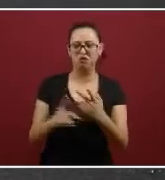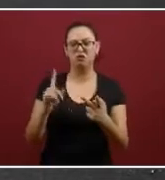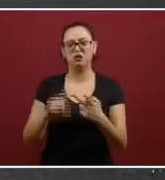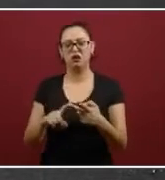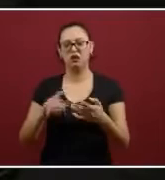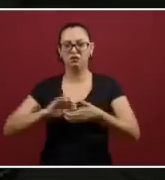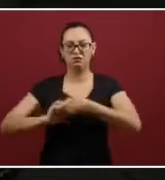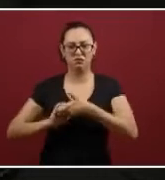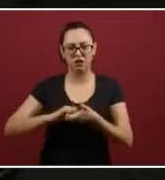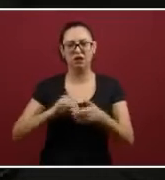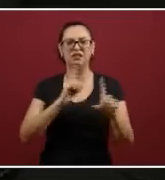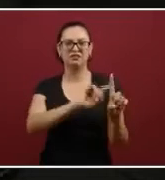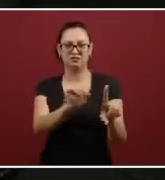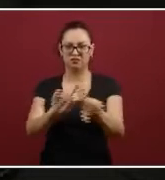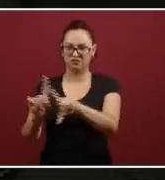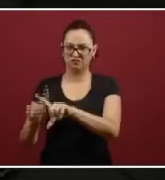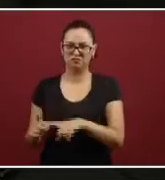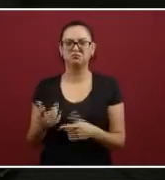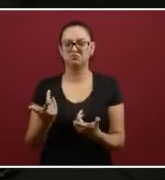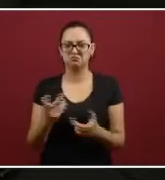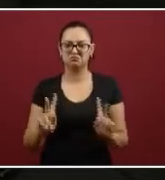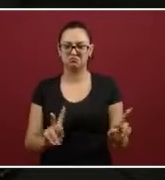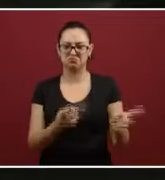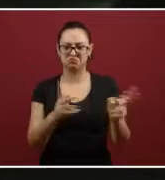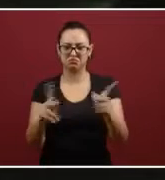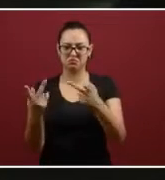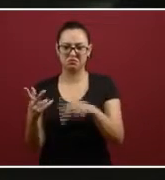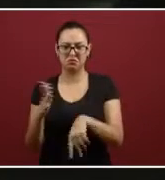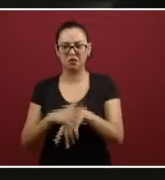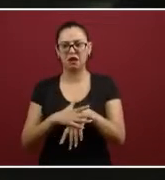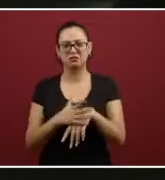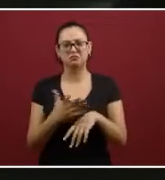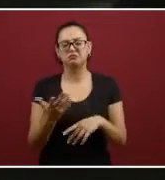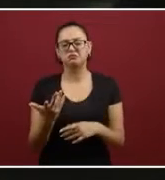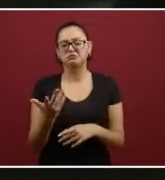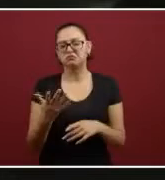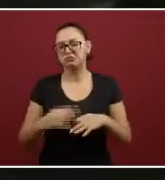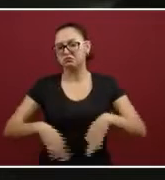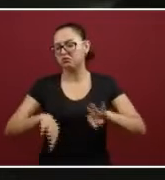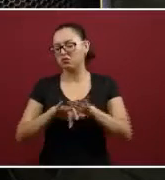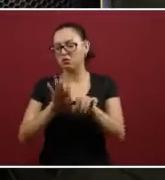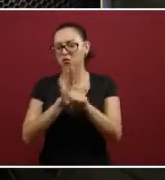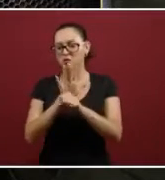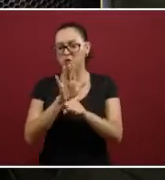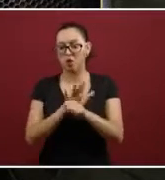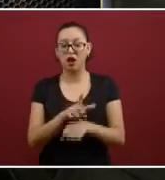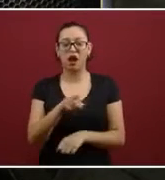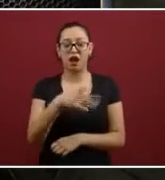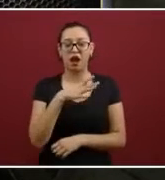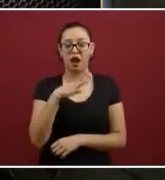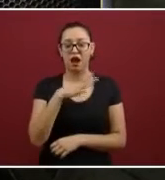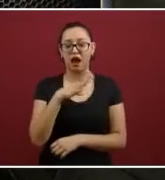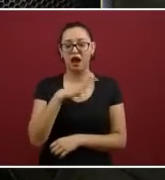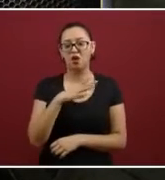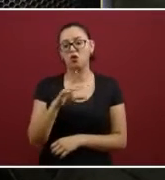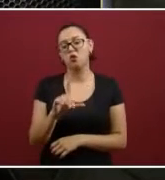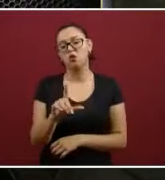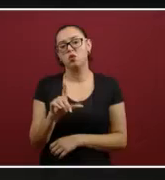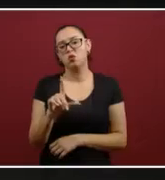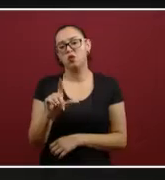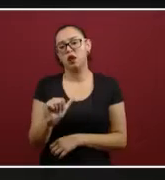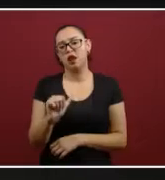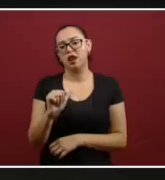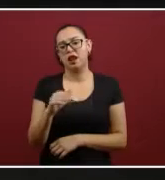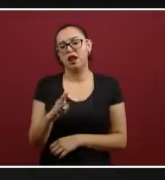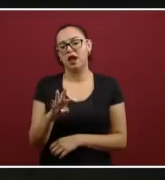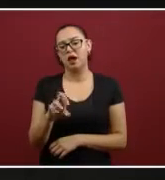cajas. ¿Qué podemos destacar de estos lotes? Bueno, se va a vender un Lamborghini Murciélago a un precio de